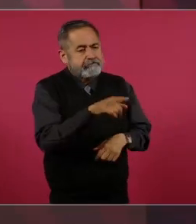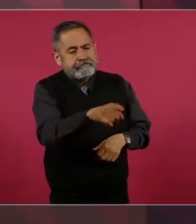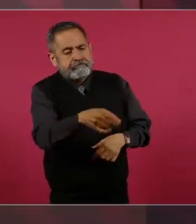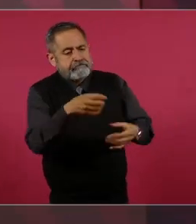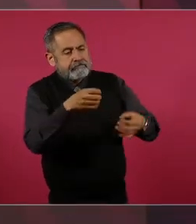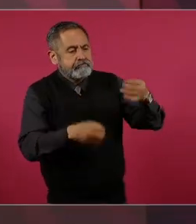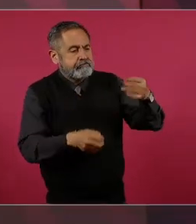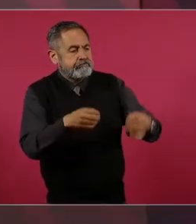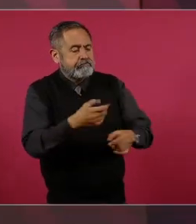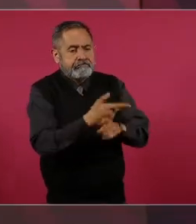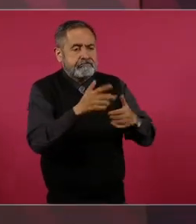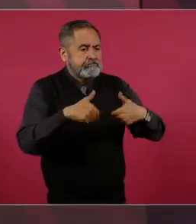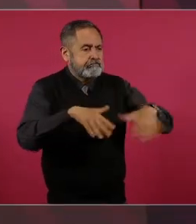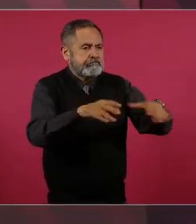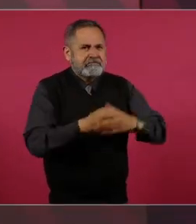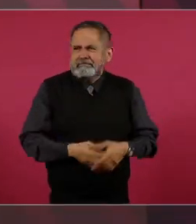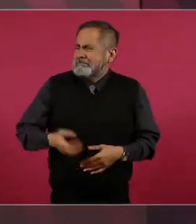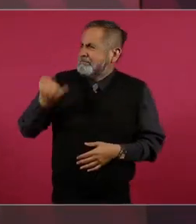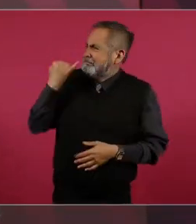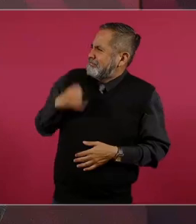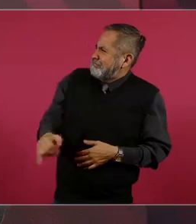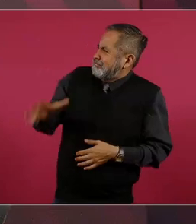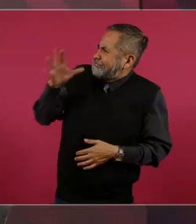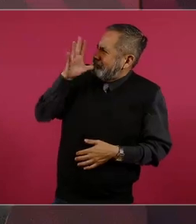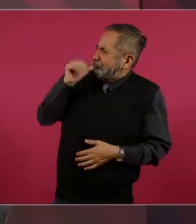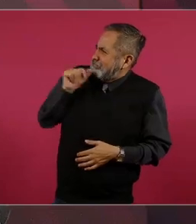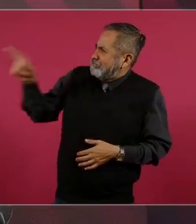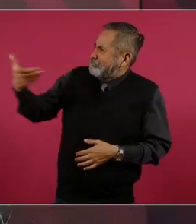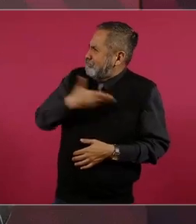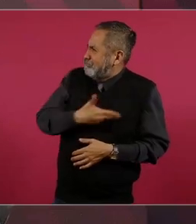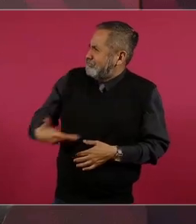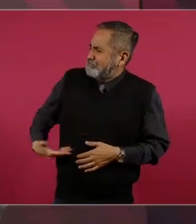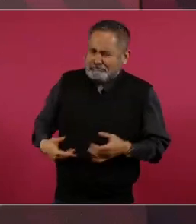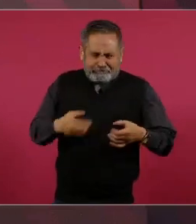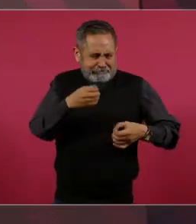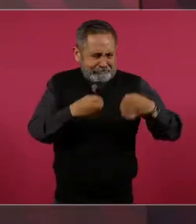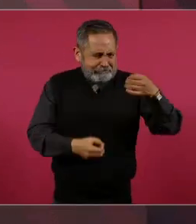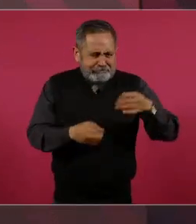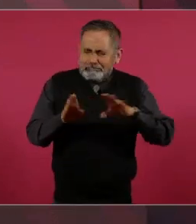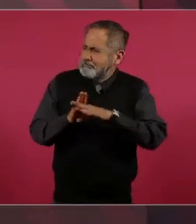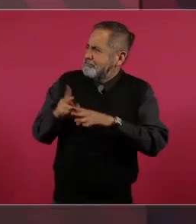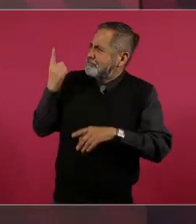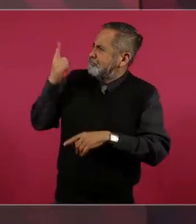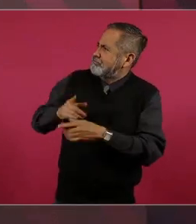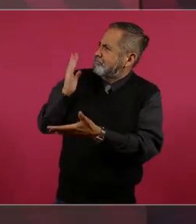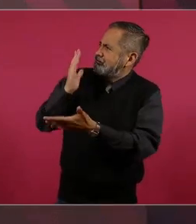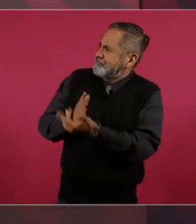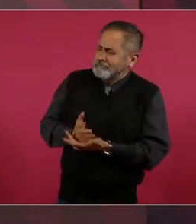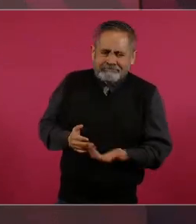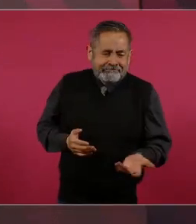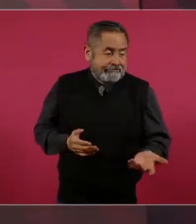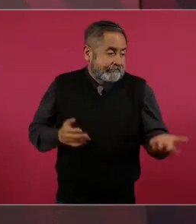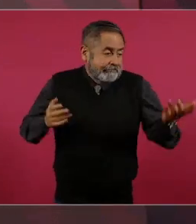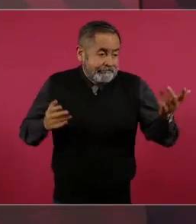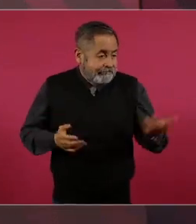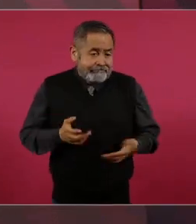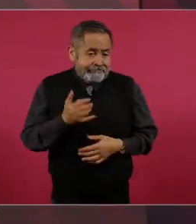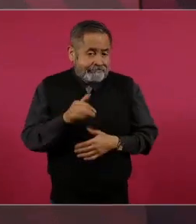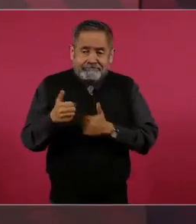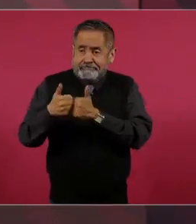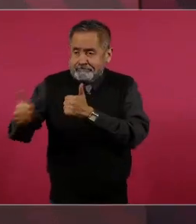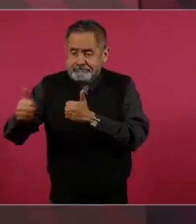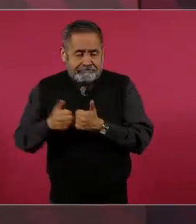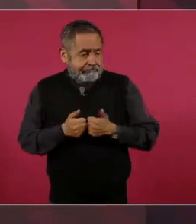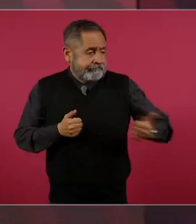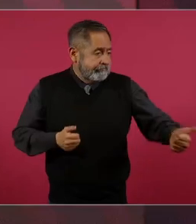a alguien. O un juez detenga una obra de interés